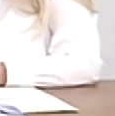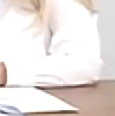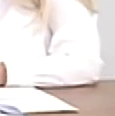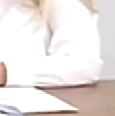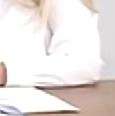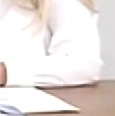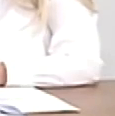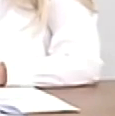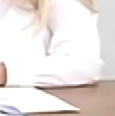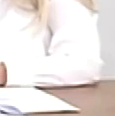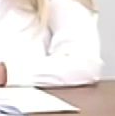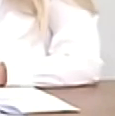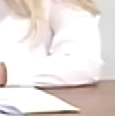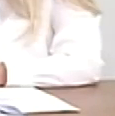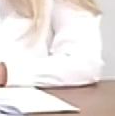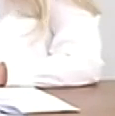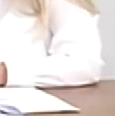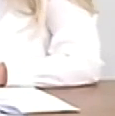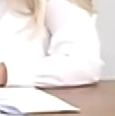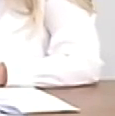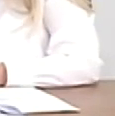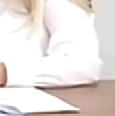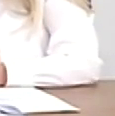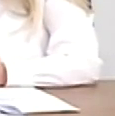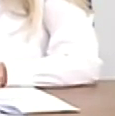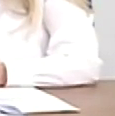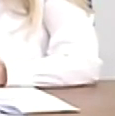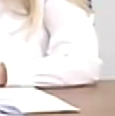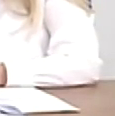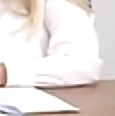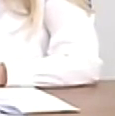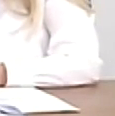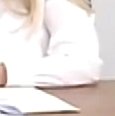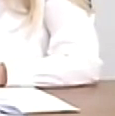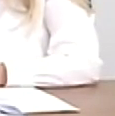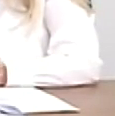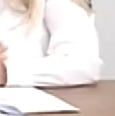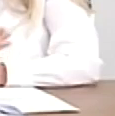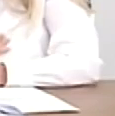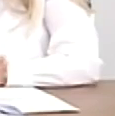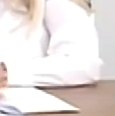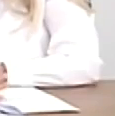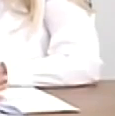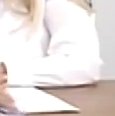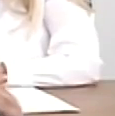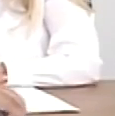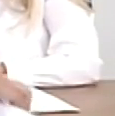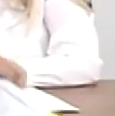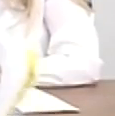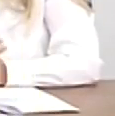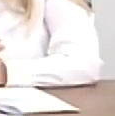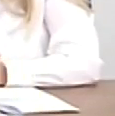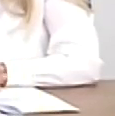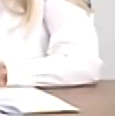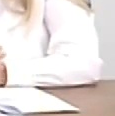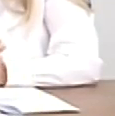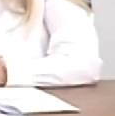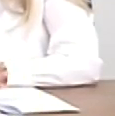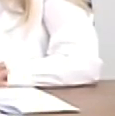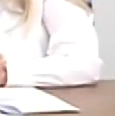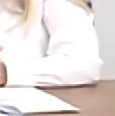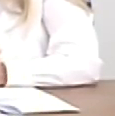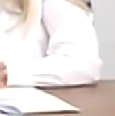adentro, en el territorio, asumieron la cuarentena y ha quedado demostrado en todo este tiempo que la